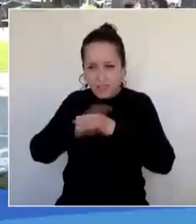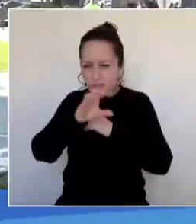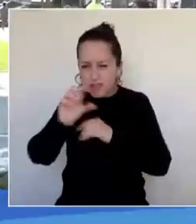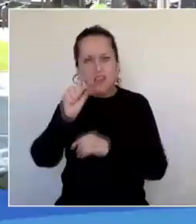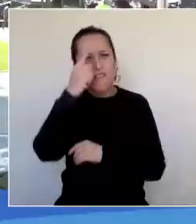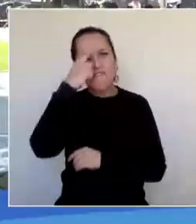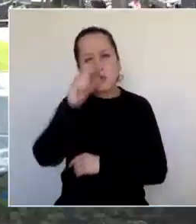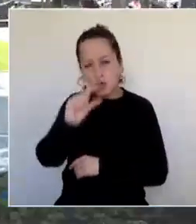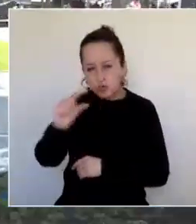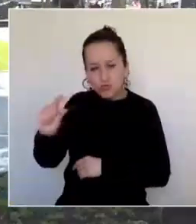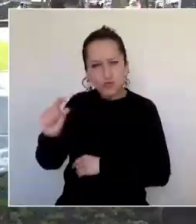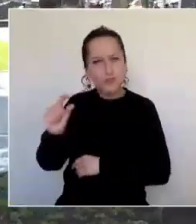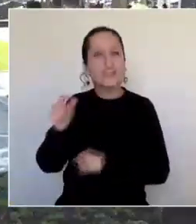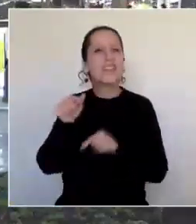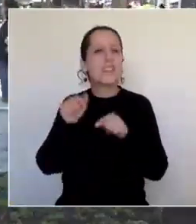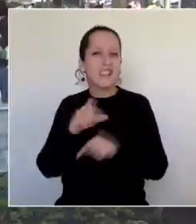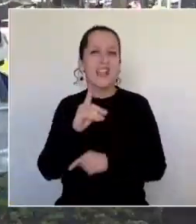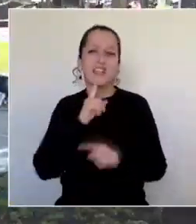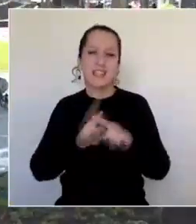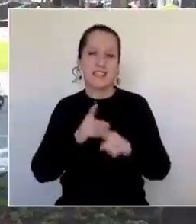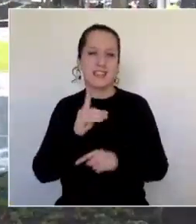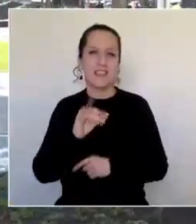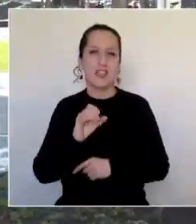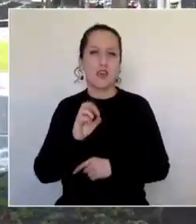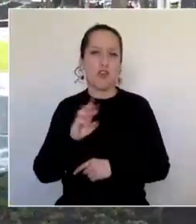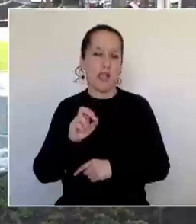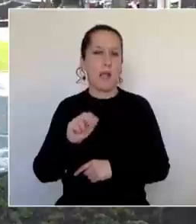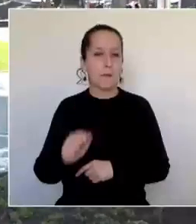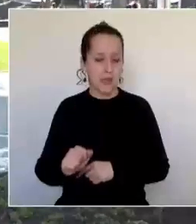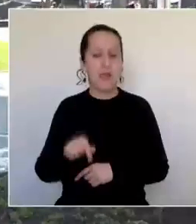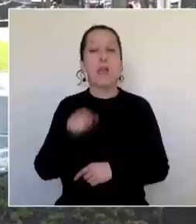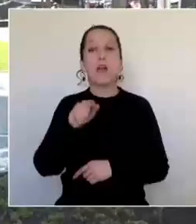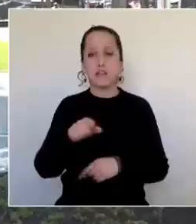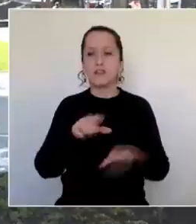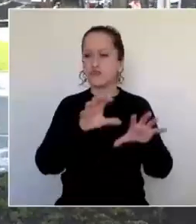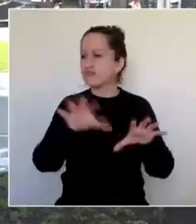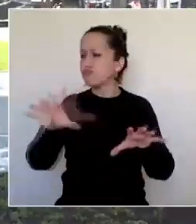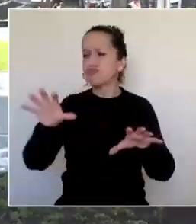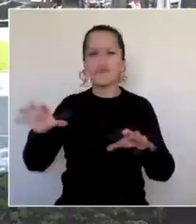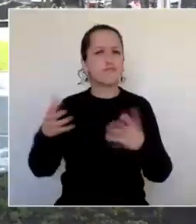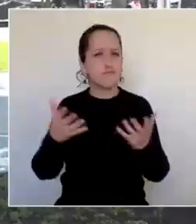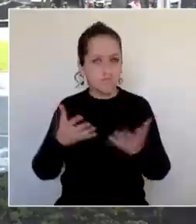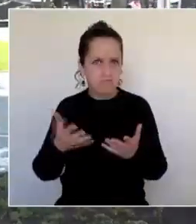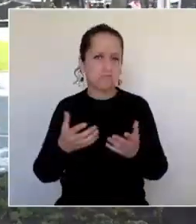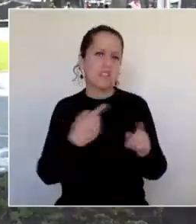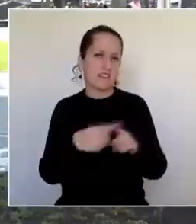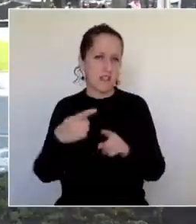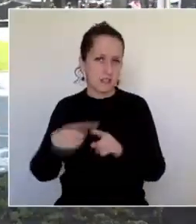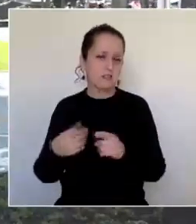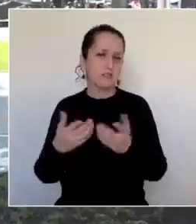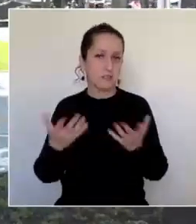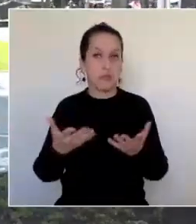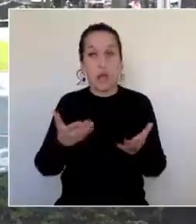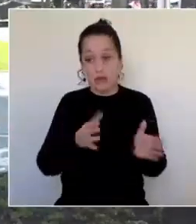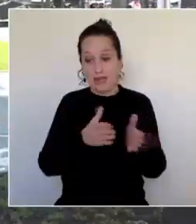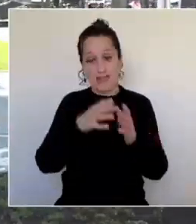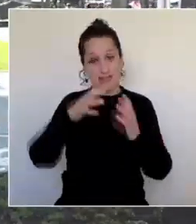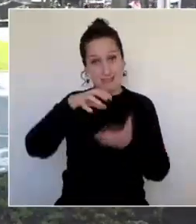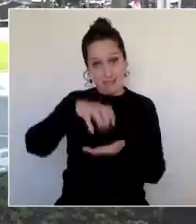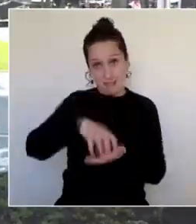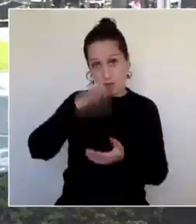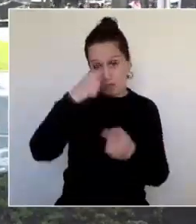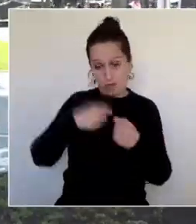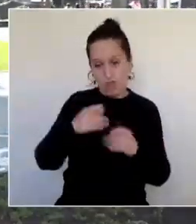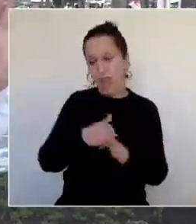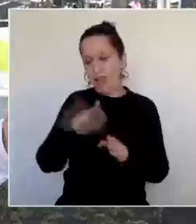espacio ha ido aumentando cada vez más sus distintas muestras, pero además ya cuenta con un café. De esta forma